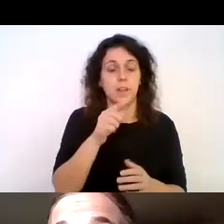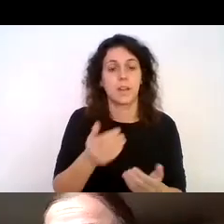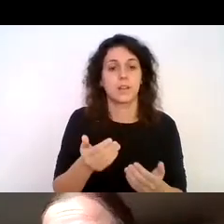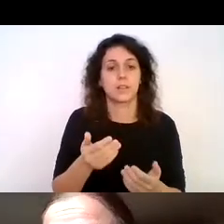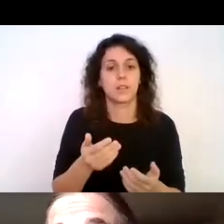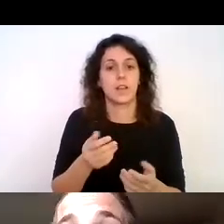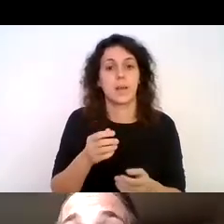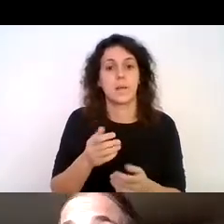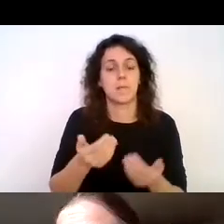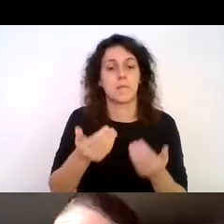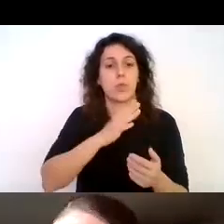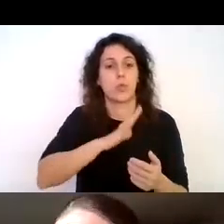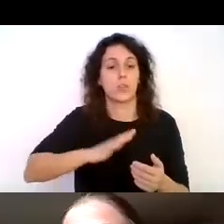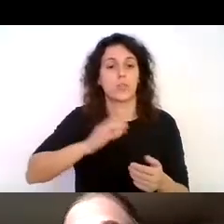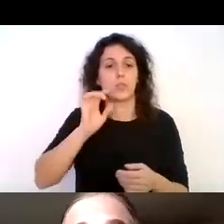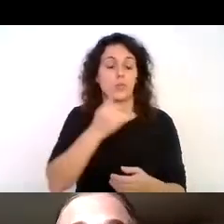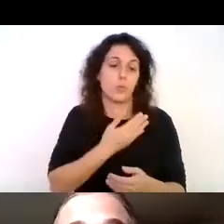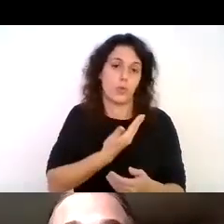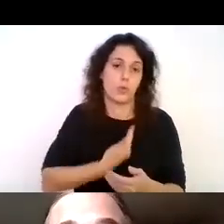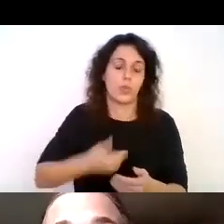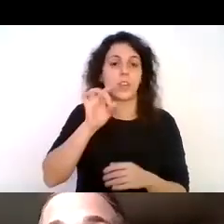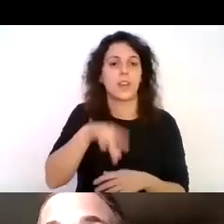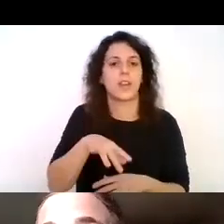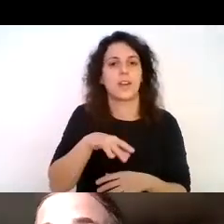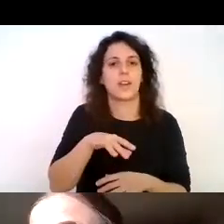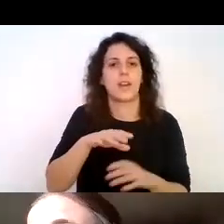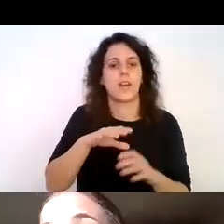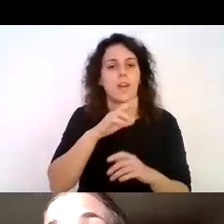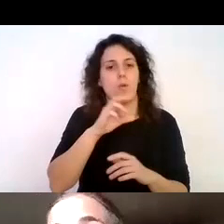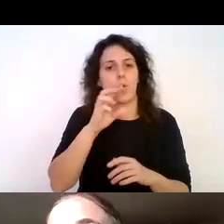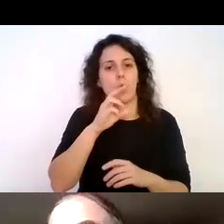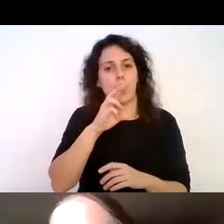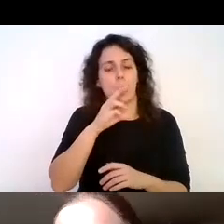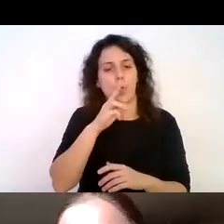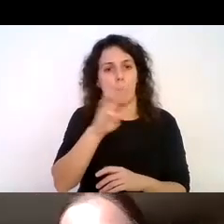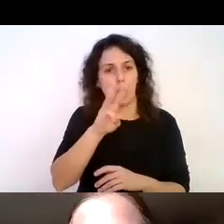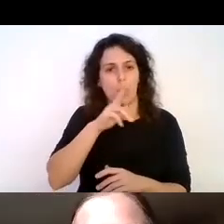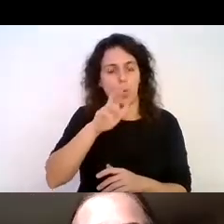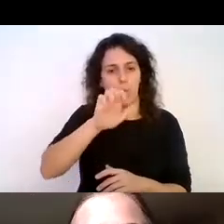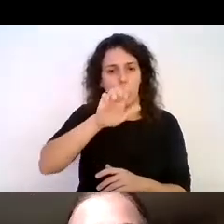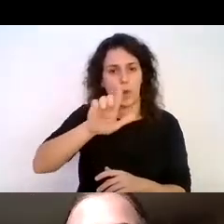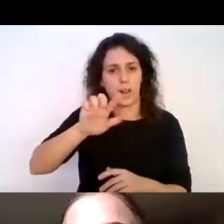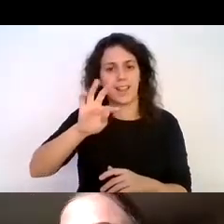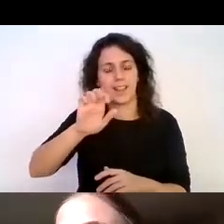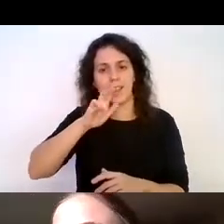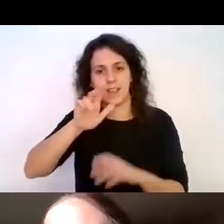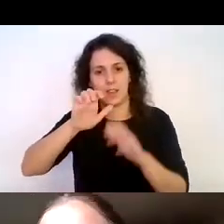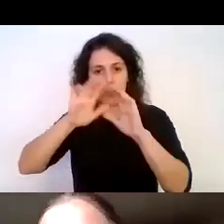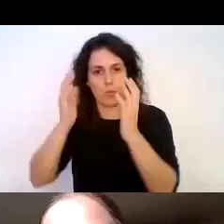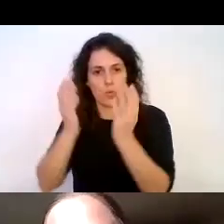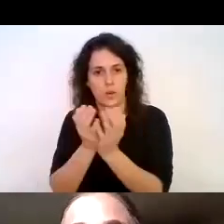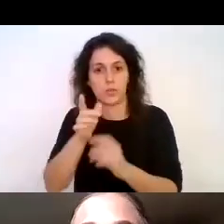Wild the World pero las tenemos nosotros digamos a cargo principalmente por